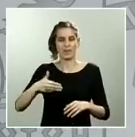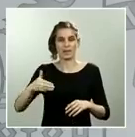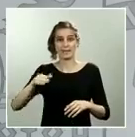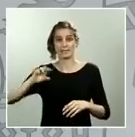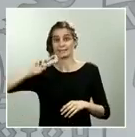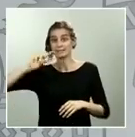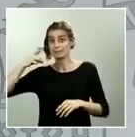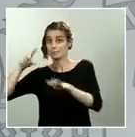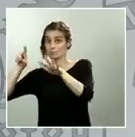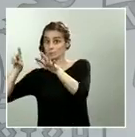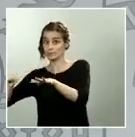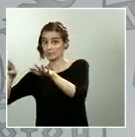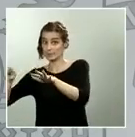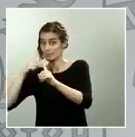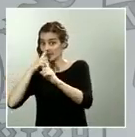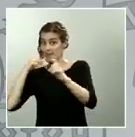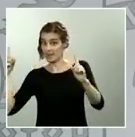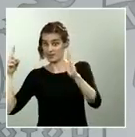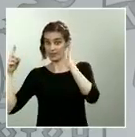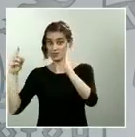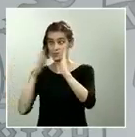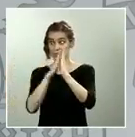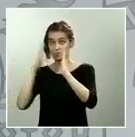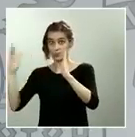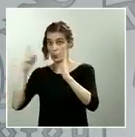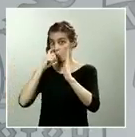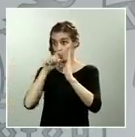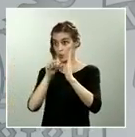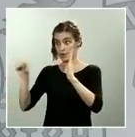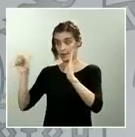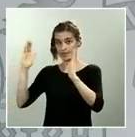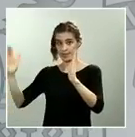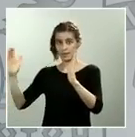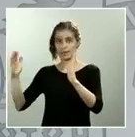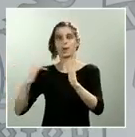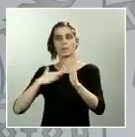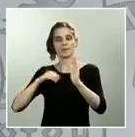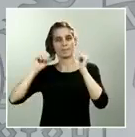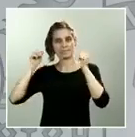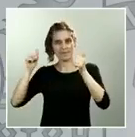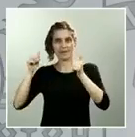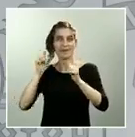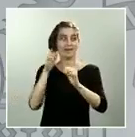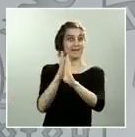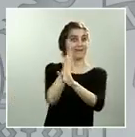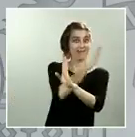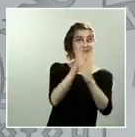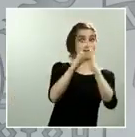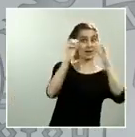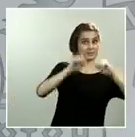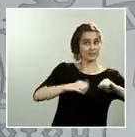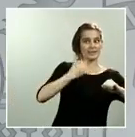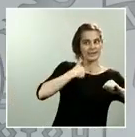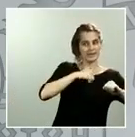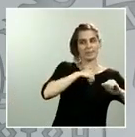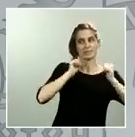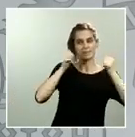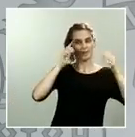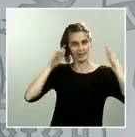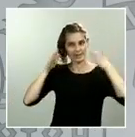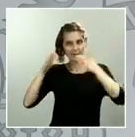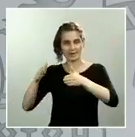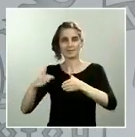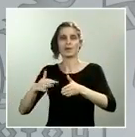queda del año 2020, podamos acometer los instrumentos que permitan inyectar dinamismo al sector económico,